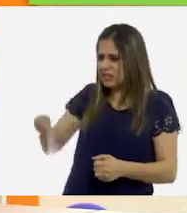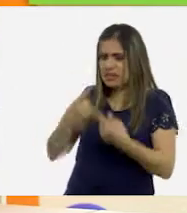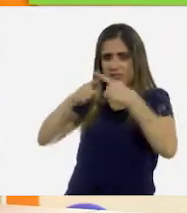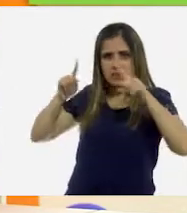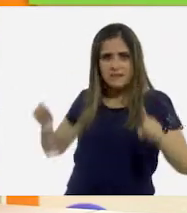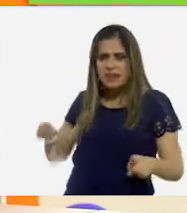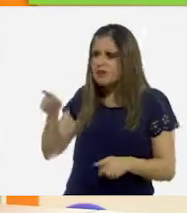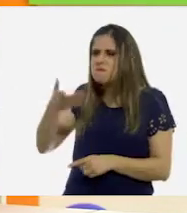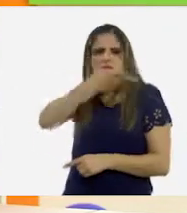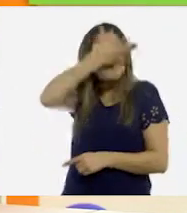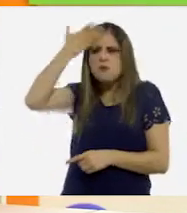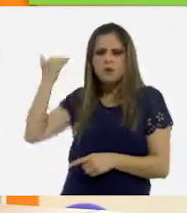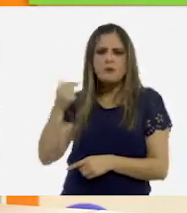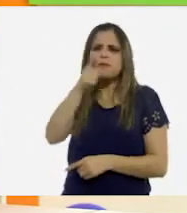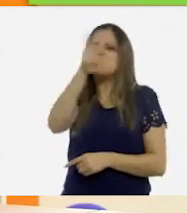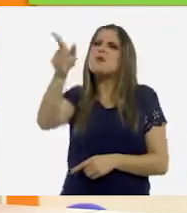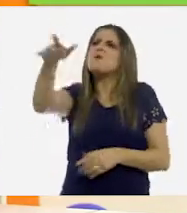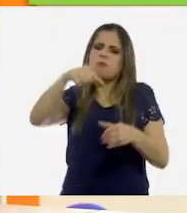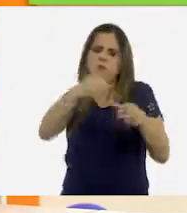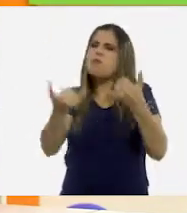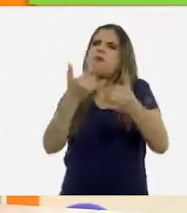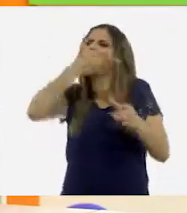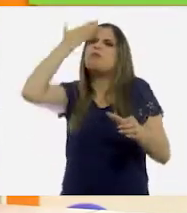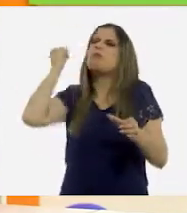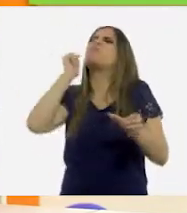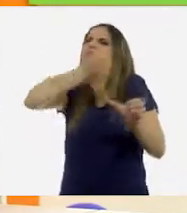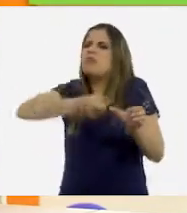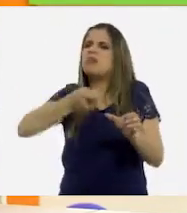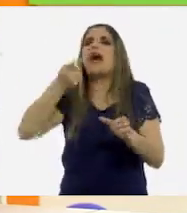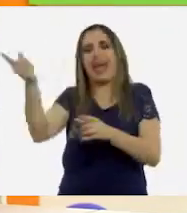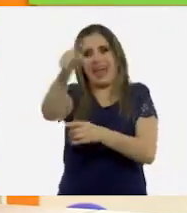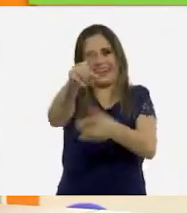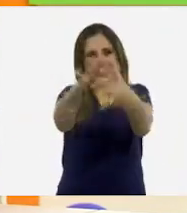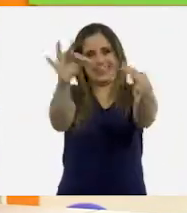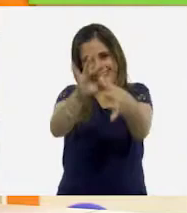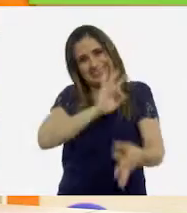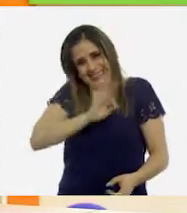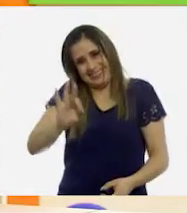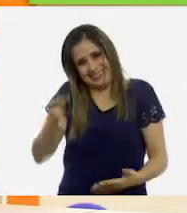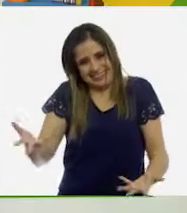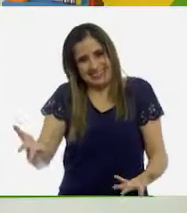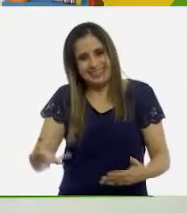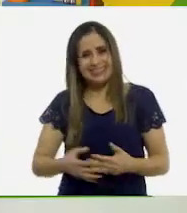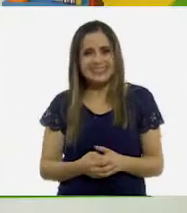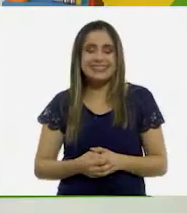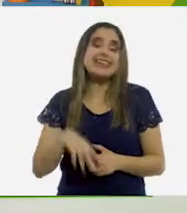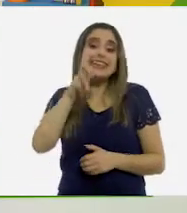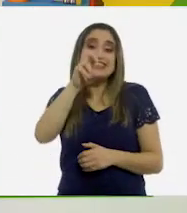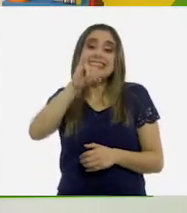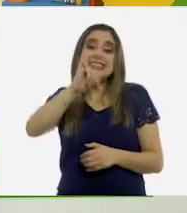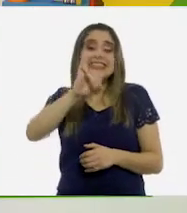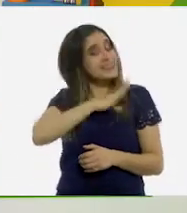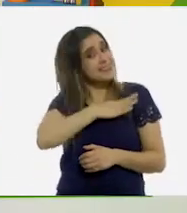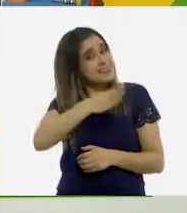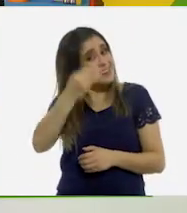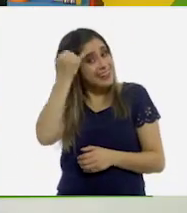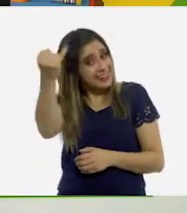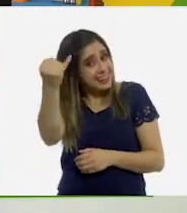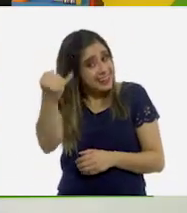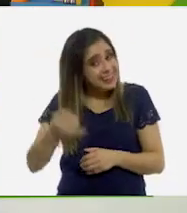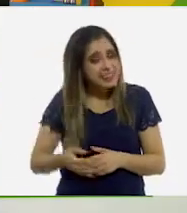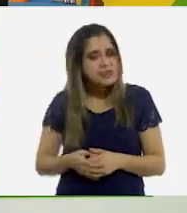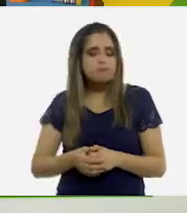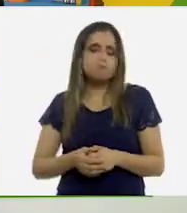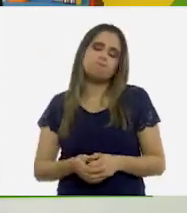no identifican. Quizá alguien más les puede explicar cómo se utiliza ese juguete. ¡Ah! Es una gran idea, Ana. Pero, ¿qué